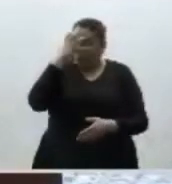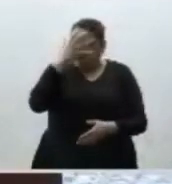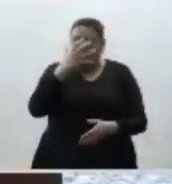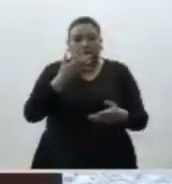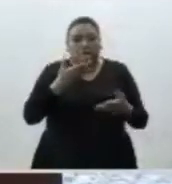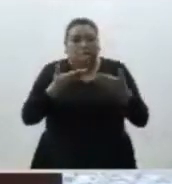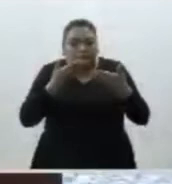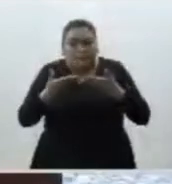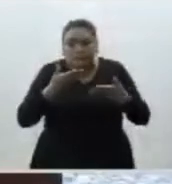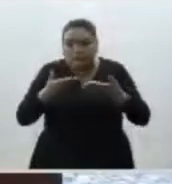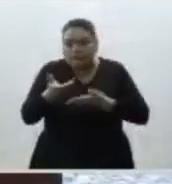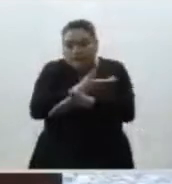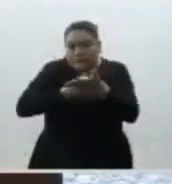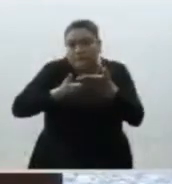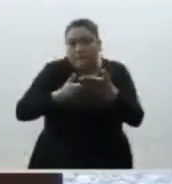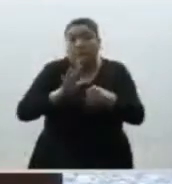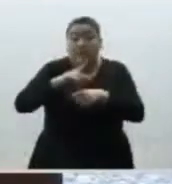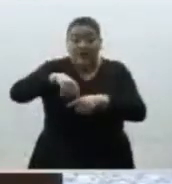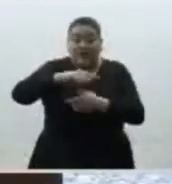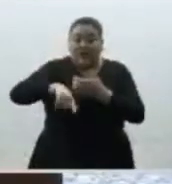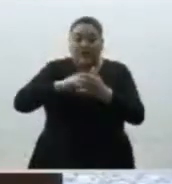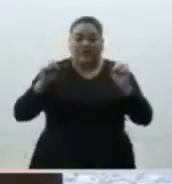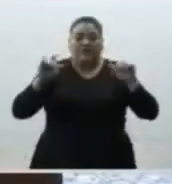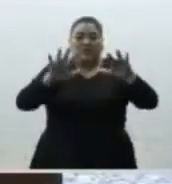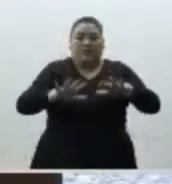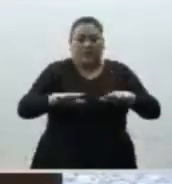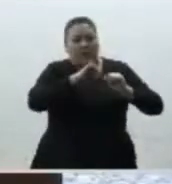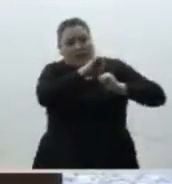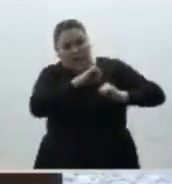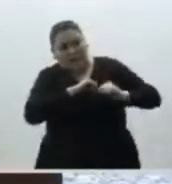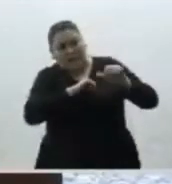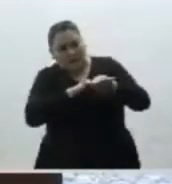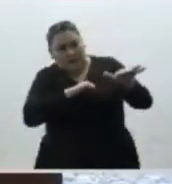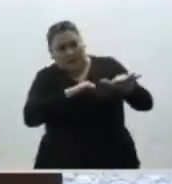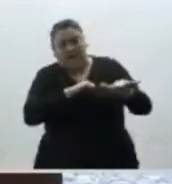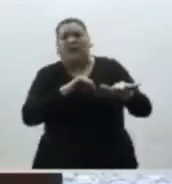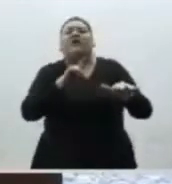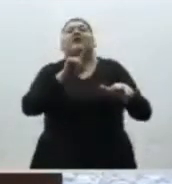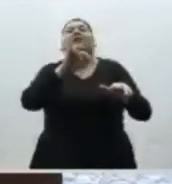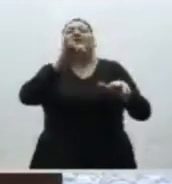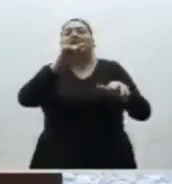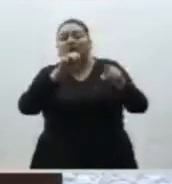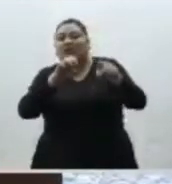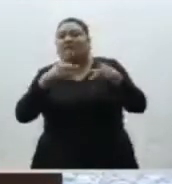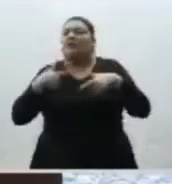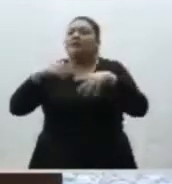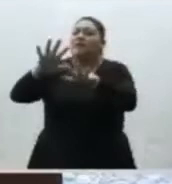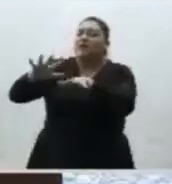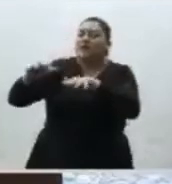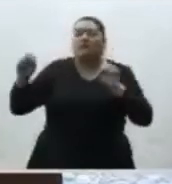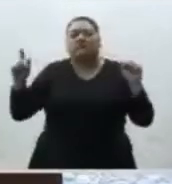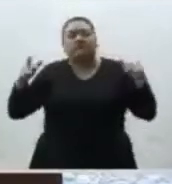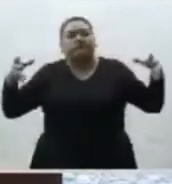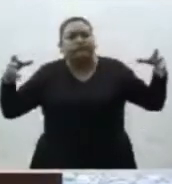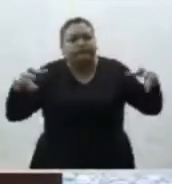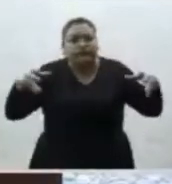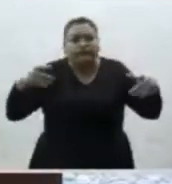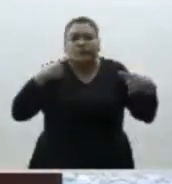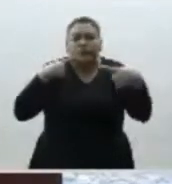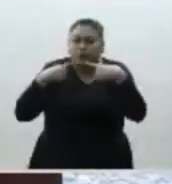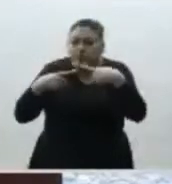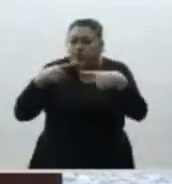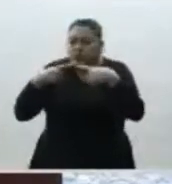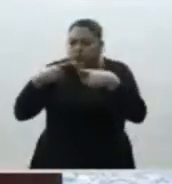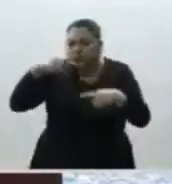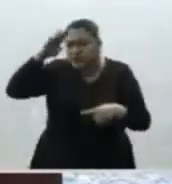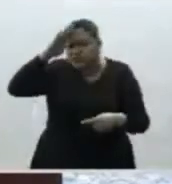es una oportunidad para las instituciones, las autoridades y la ciudadanía de cavilar